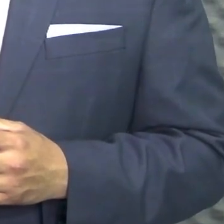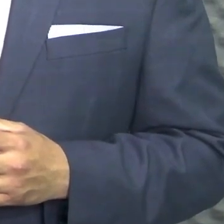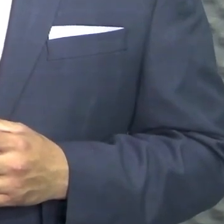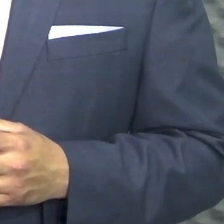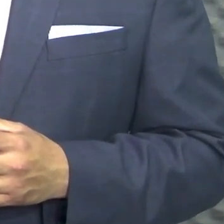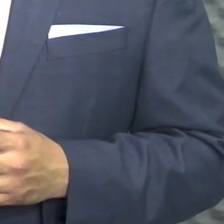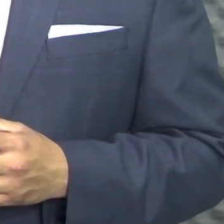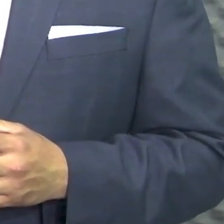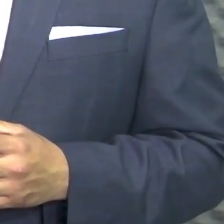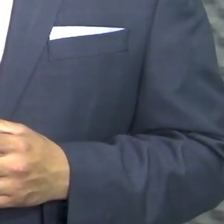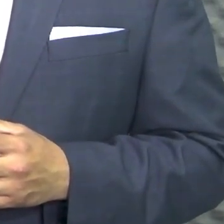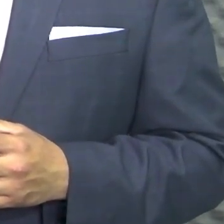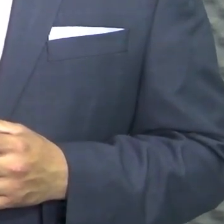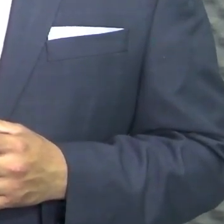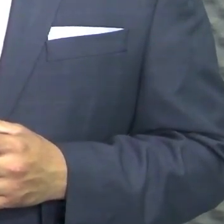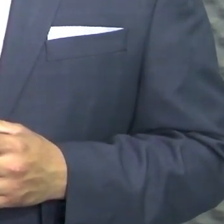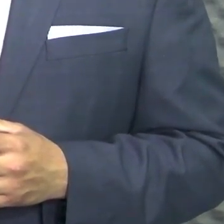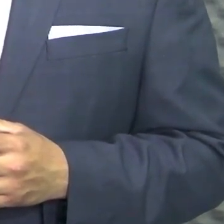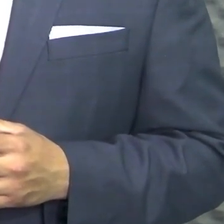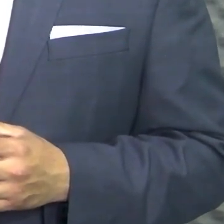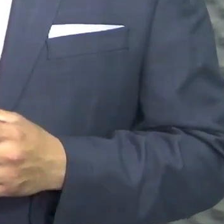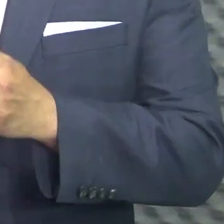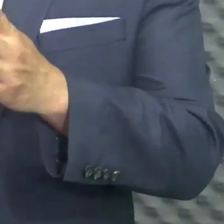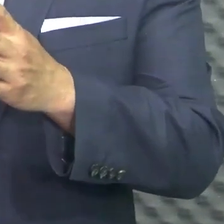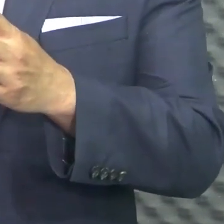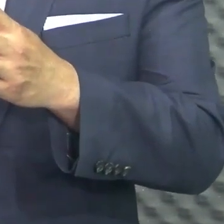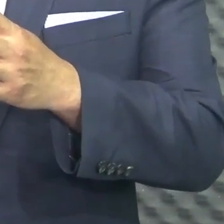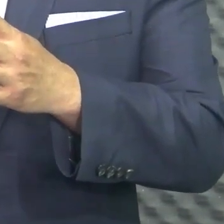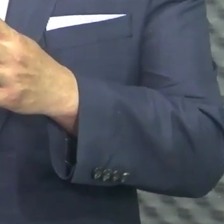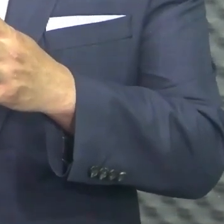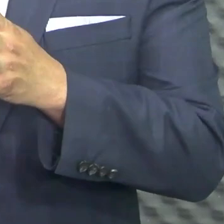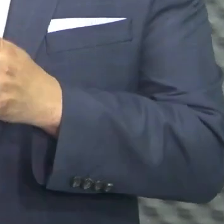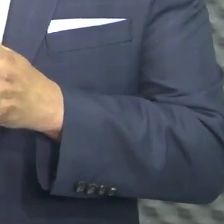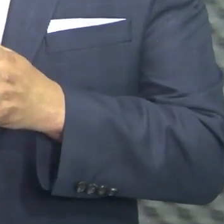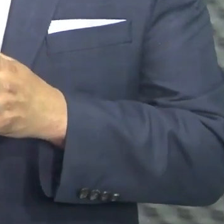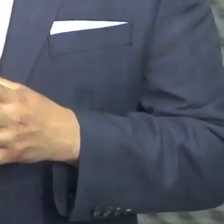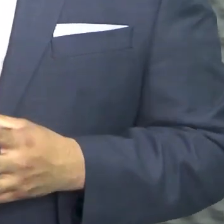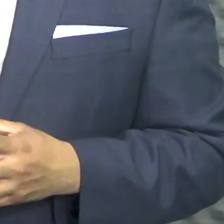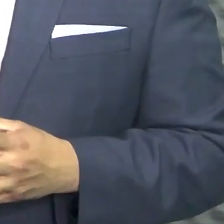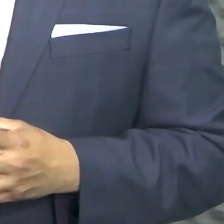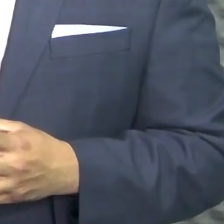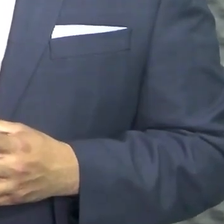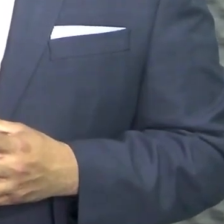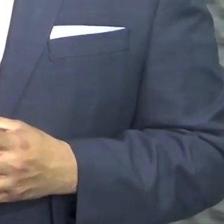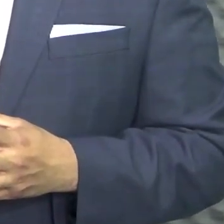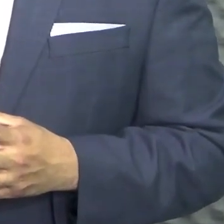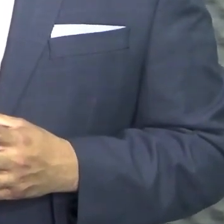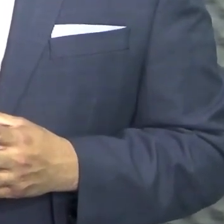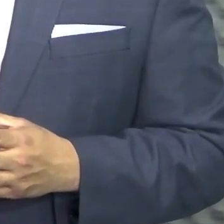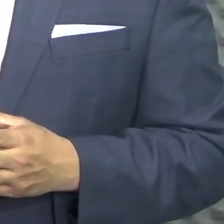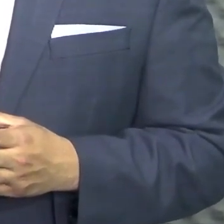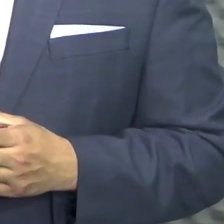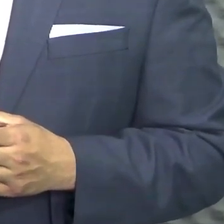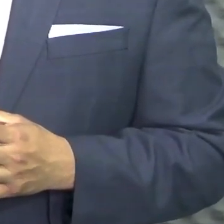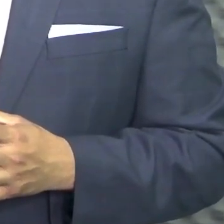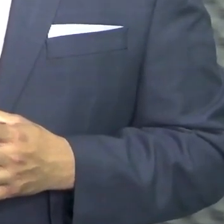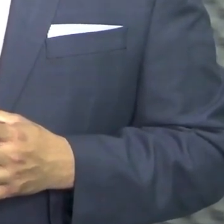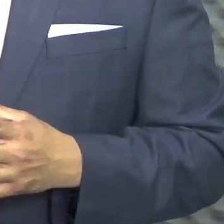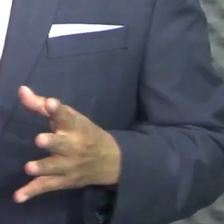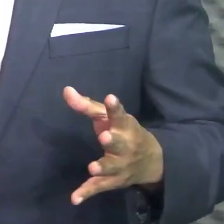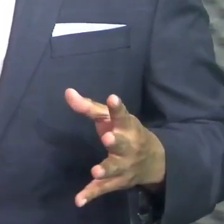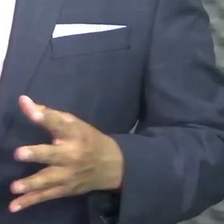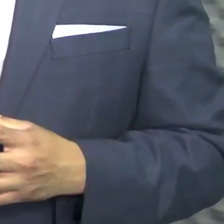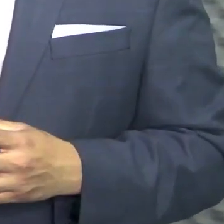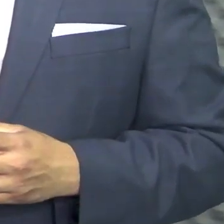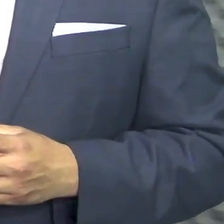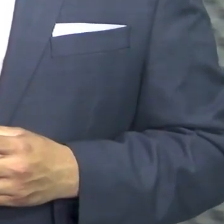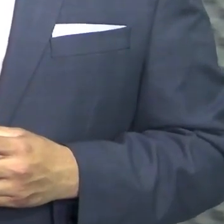resguardaron en una escuela, a lo cual pidió seguridad y dijo que tiene ya identificados a los agresores,